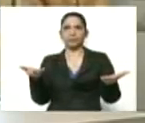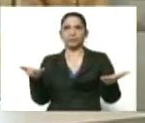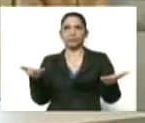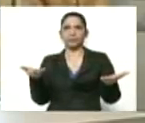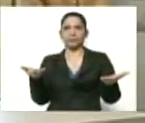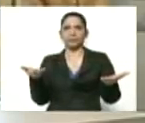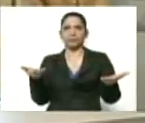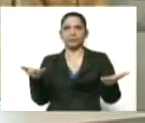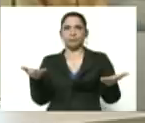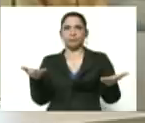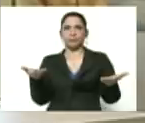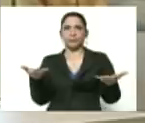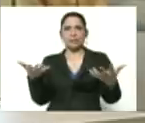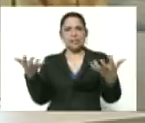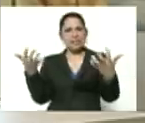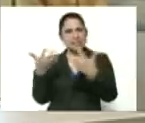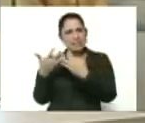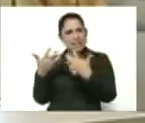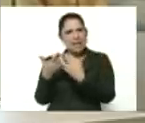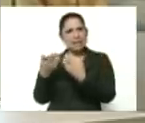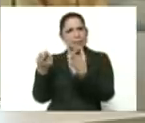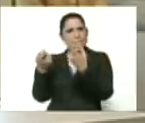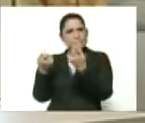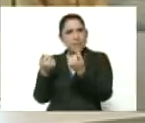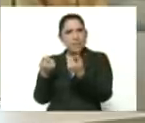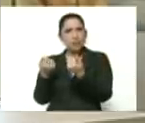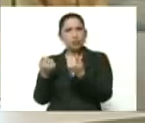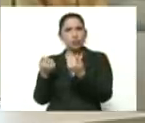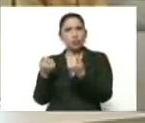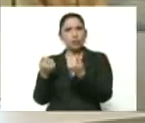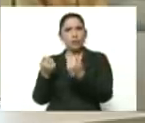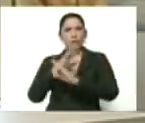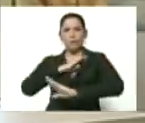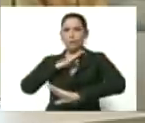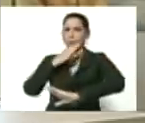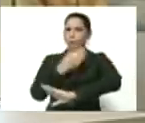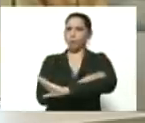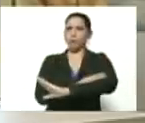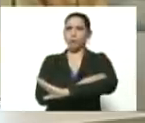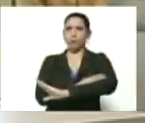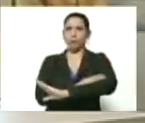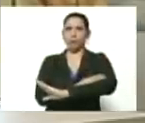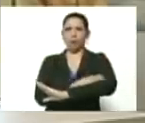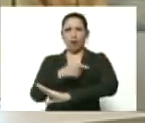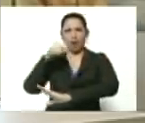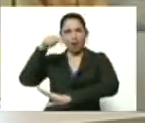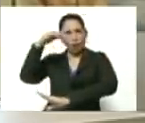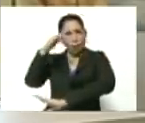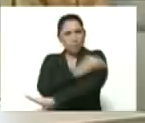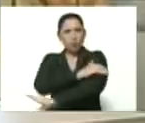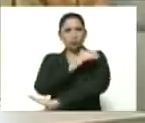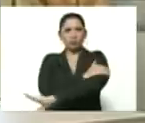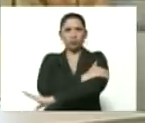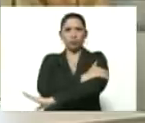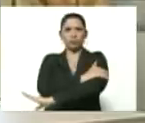que la guerra de precios brutal de esta oligarquía